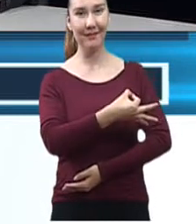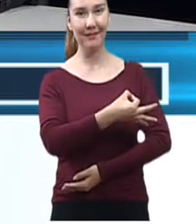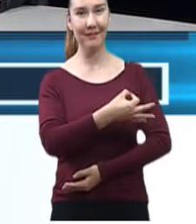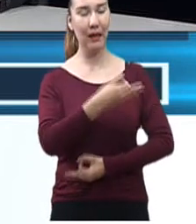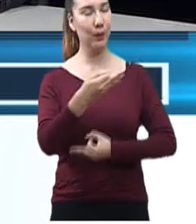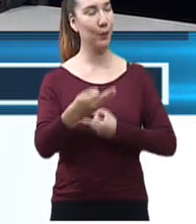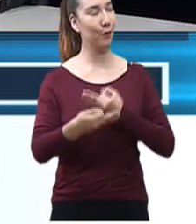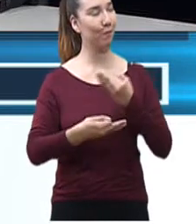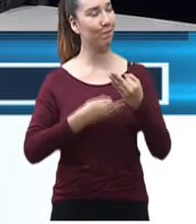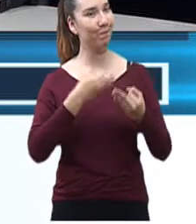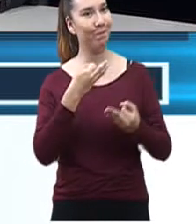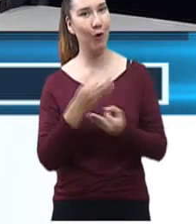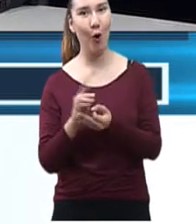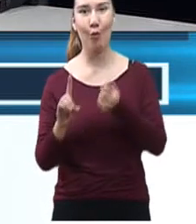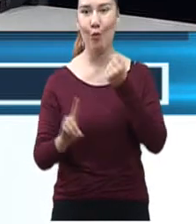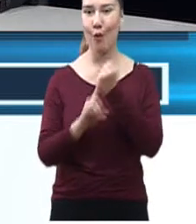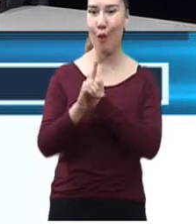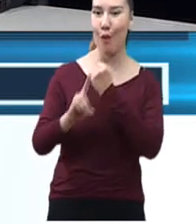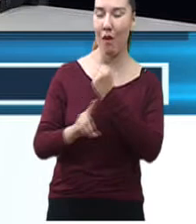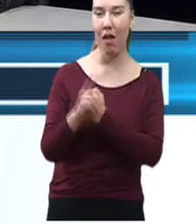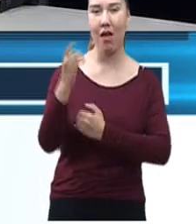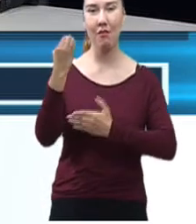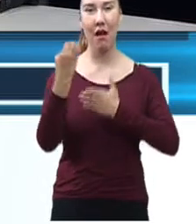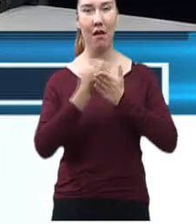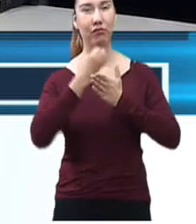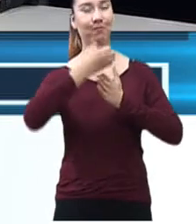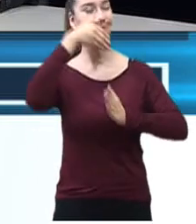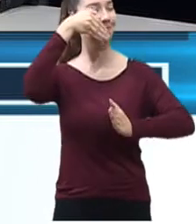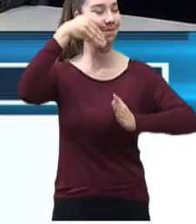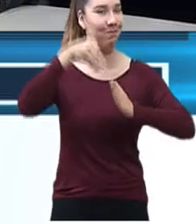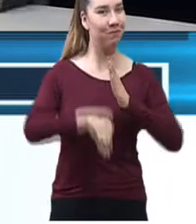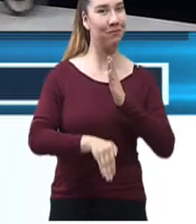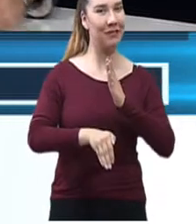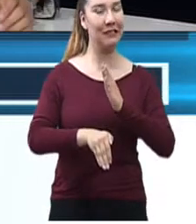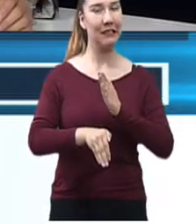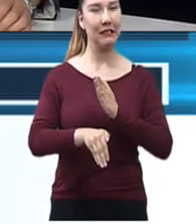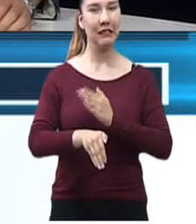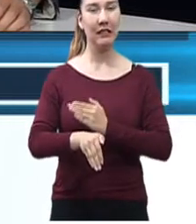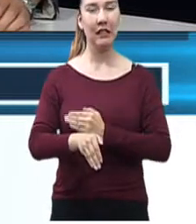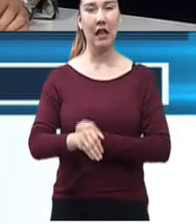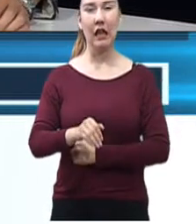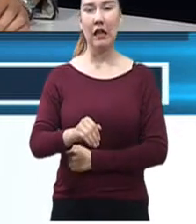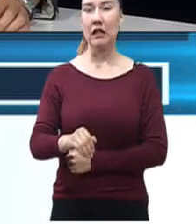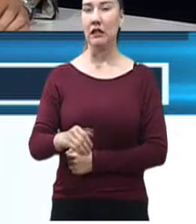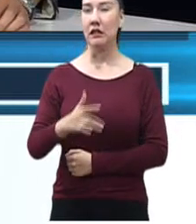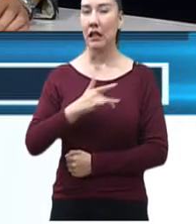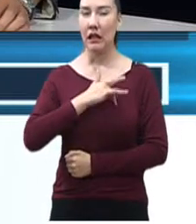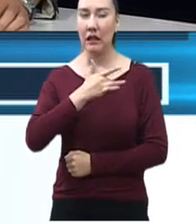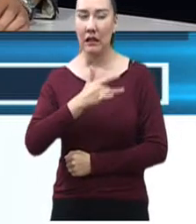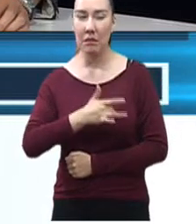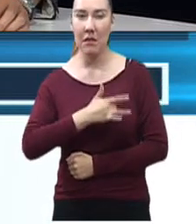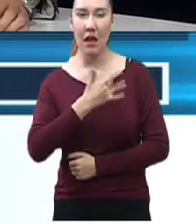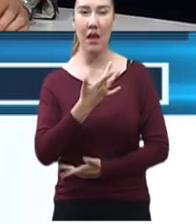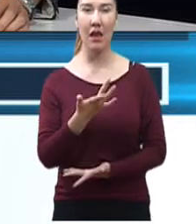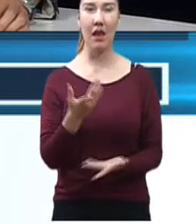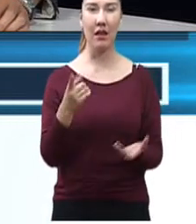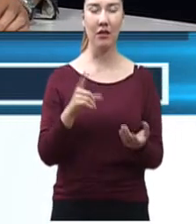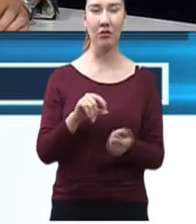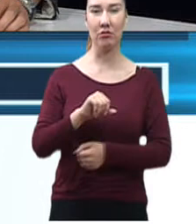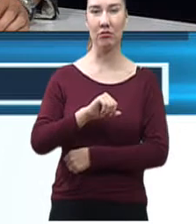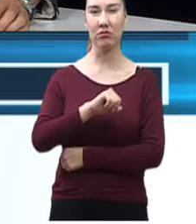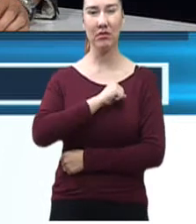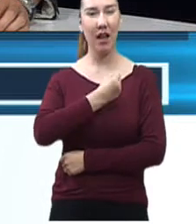afectado. La economía, el tema emocional en la gente. Te comento que ha,